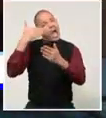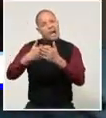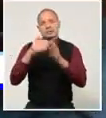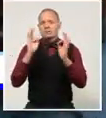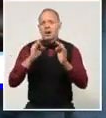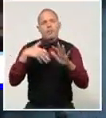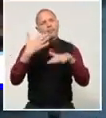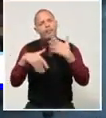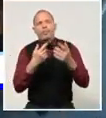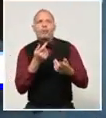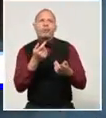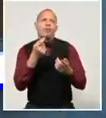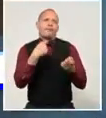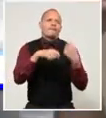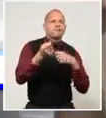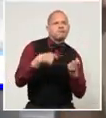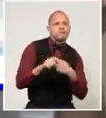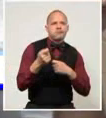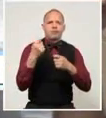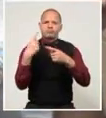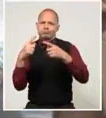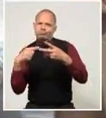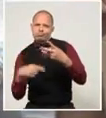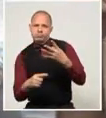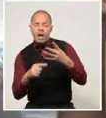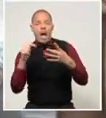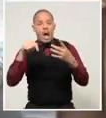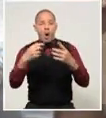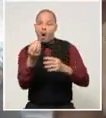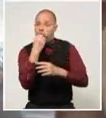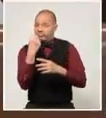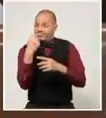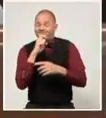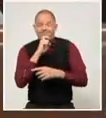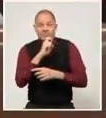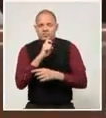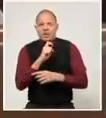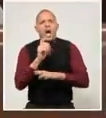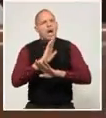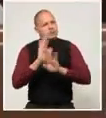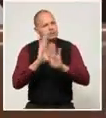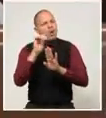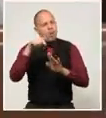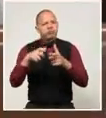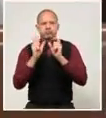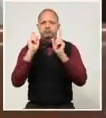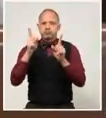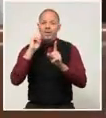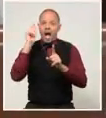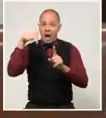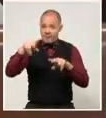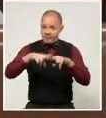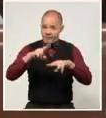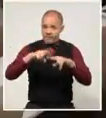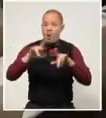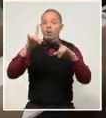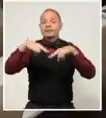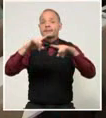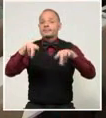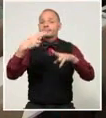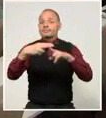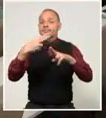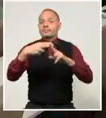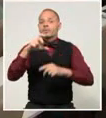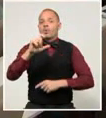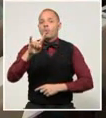Tecnológica de La Habana, José Antonio Echeverría, expusieron resultados de sus investigaciones que tienen como fin desarrollar una